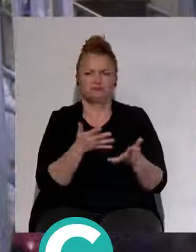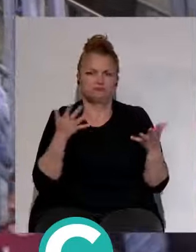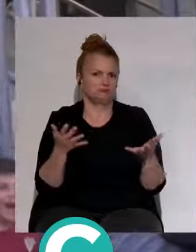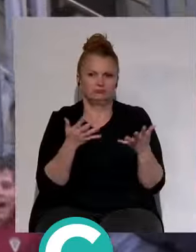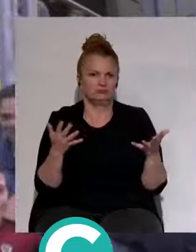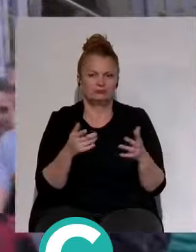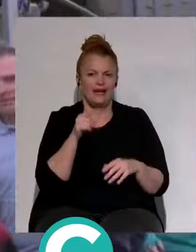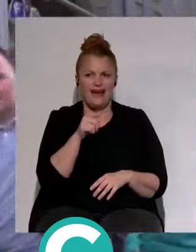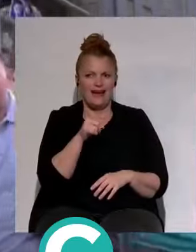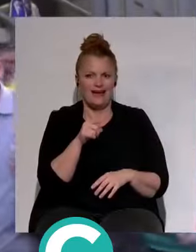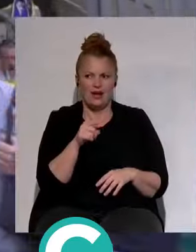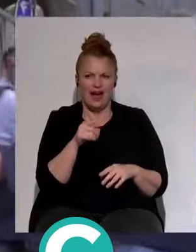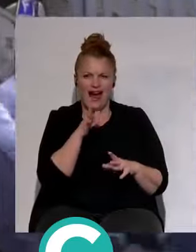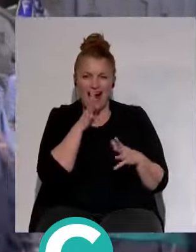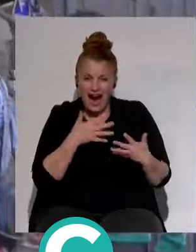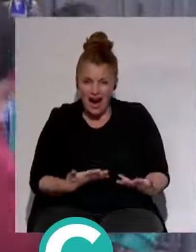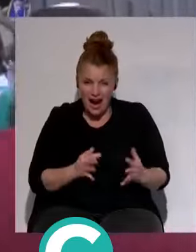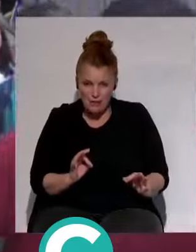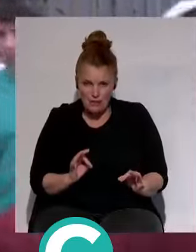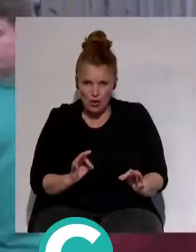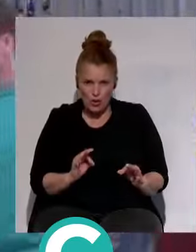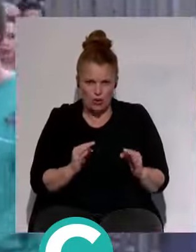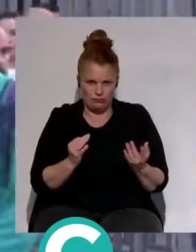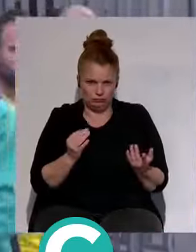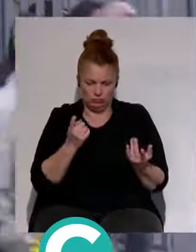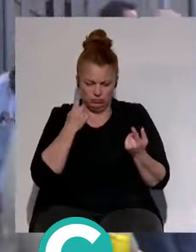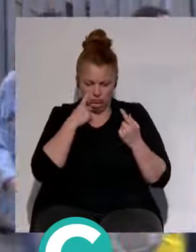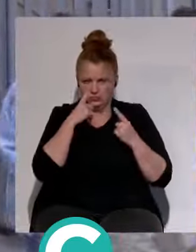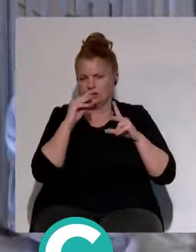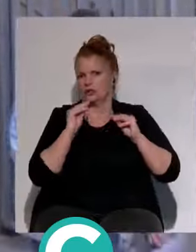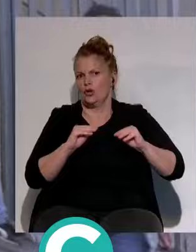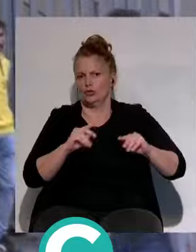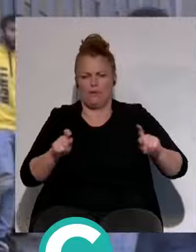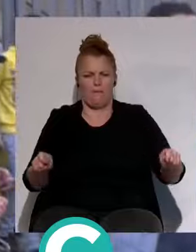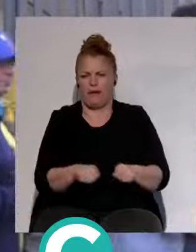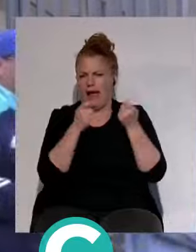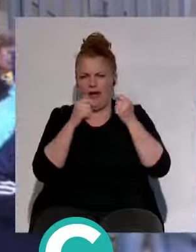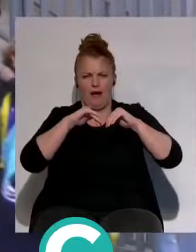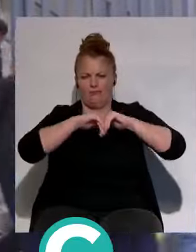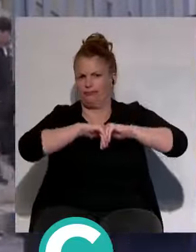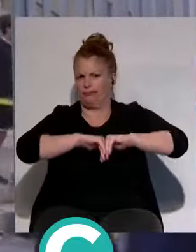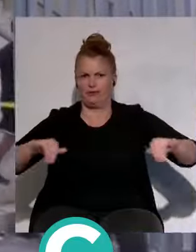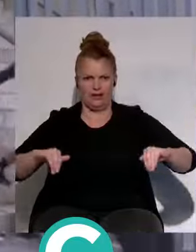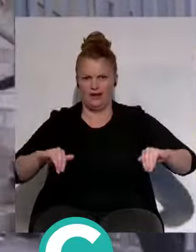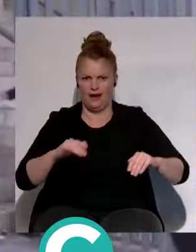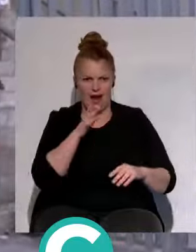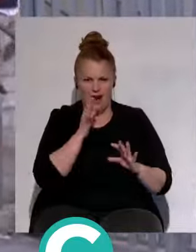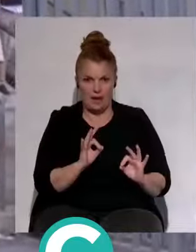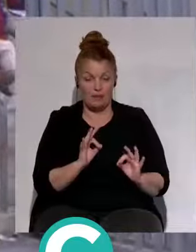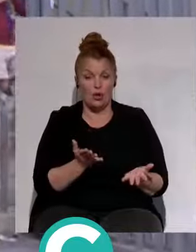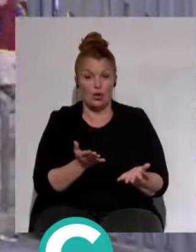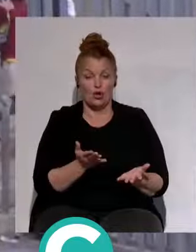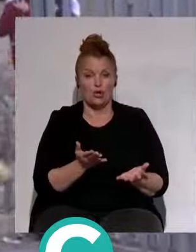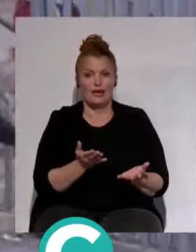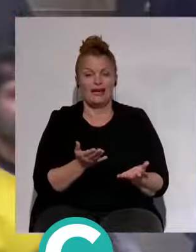eso ahora mismo existe en una absoluta rotura. Que eso no quiere decir que yo no